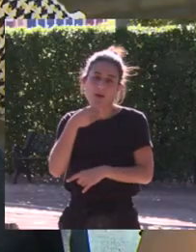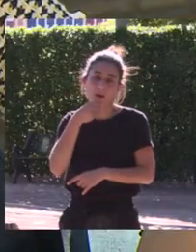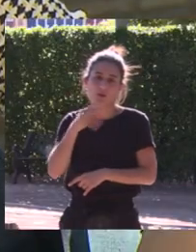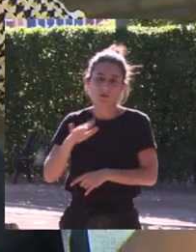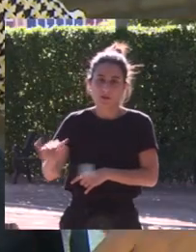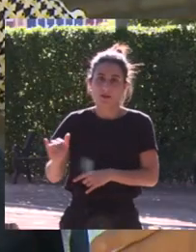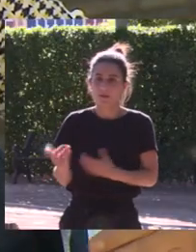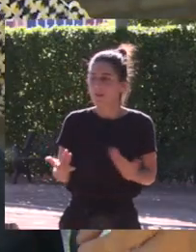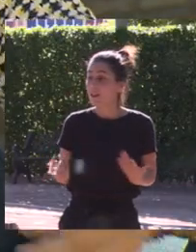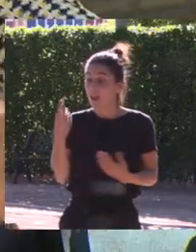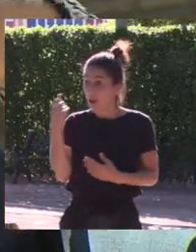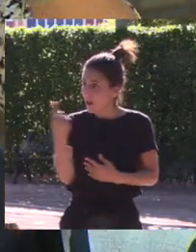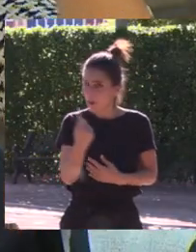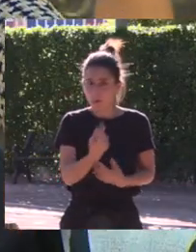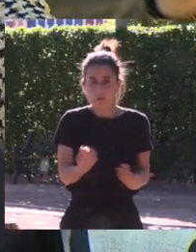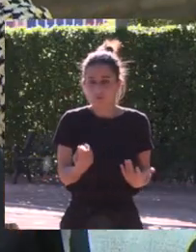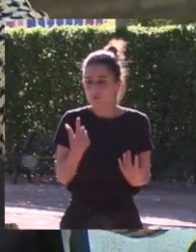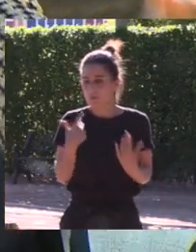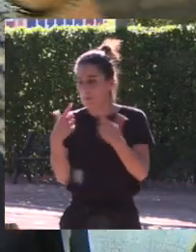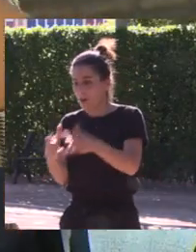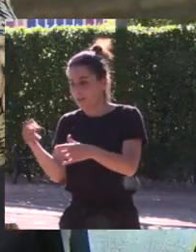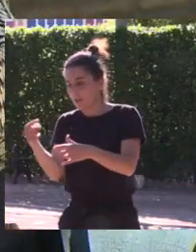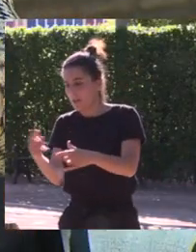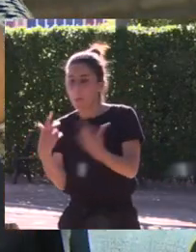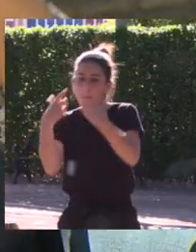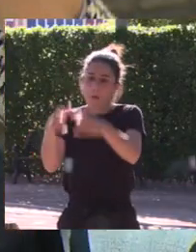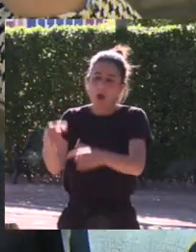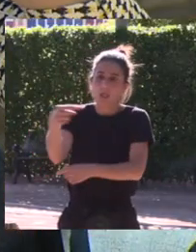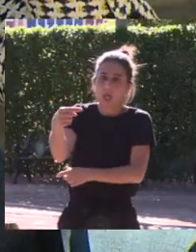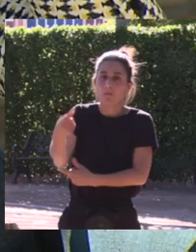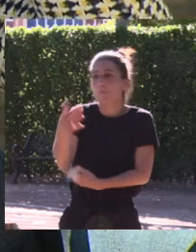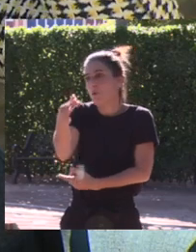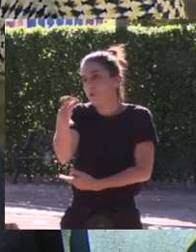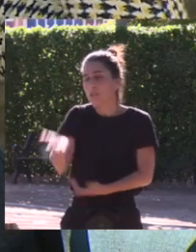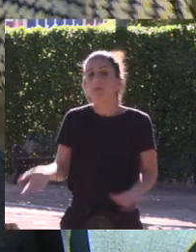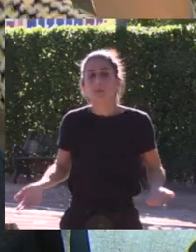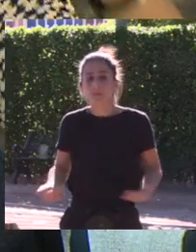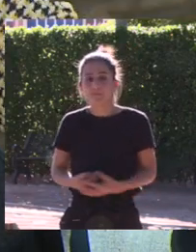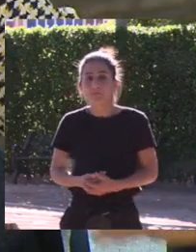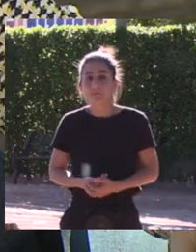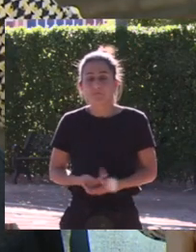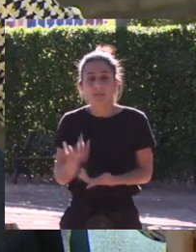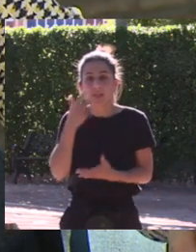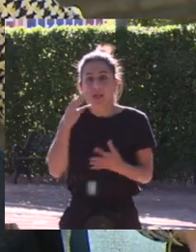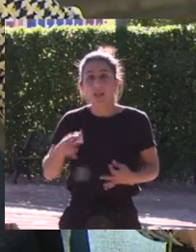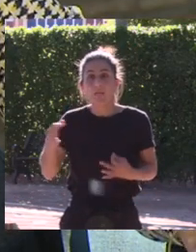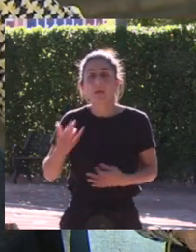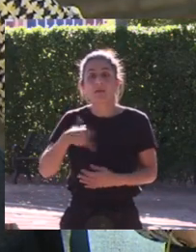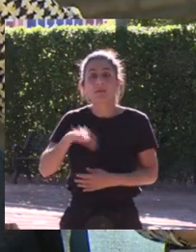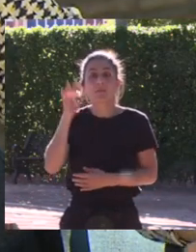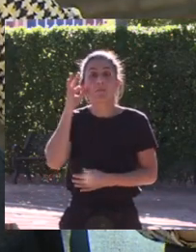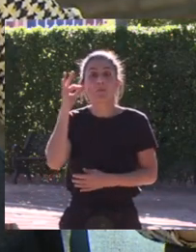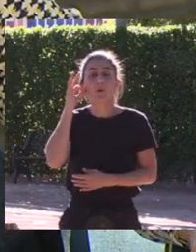para ver y cada uno tiene pues sus partes más negativas sus partes más positivas y realmente la mujer